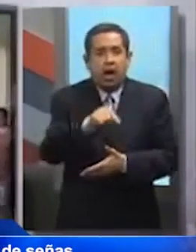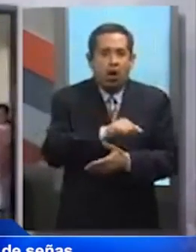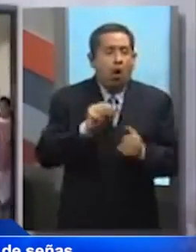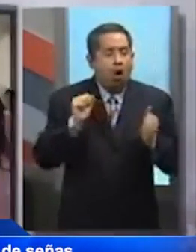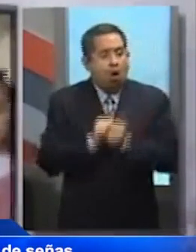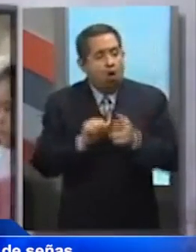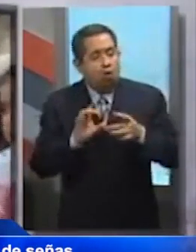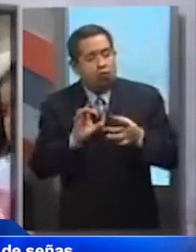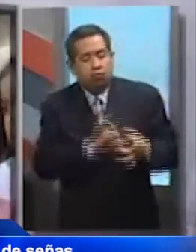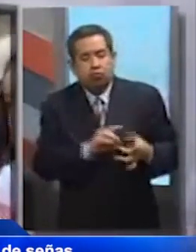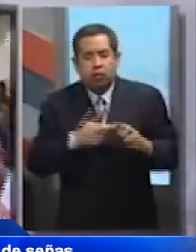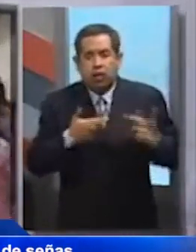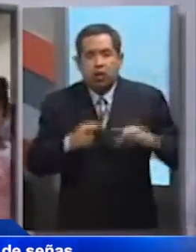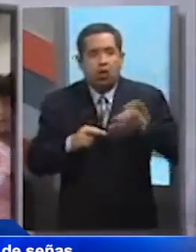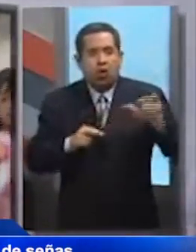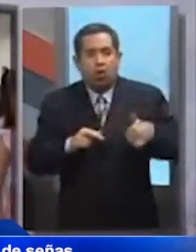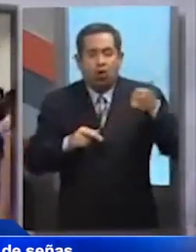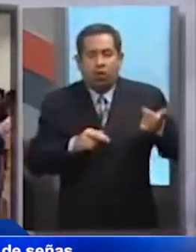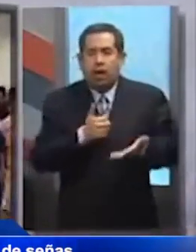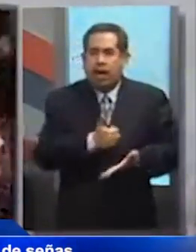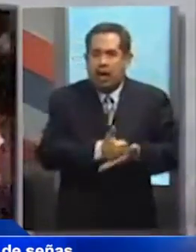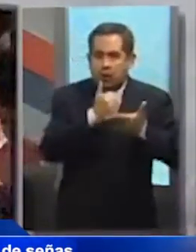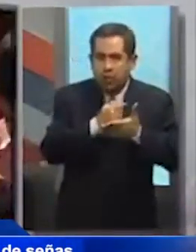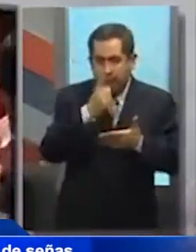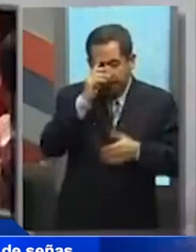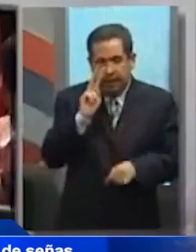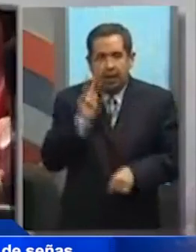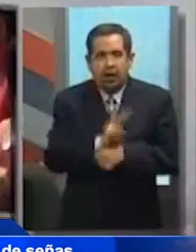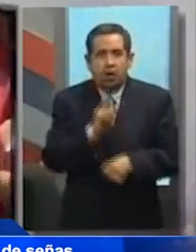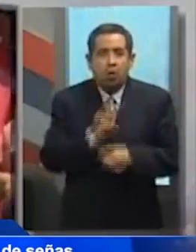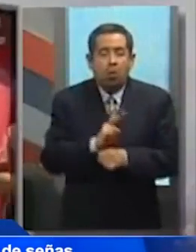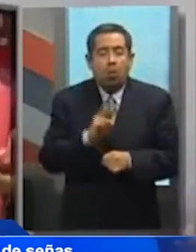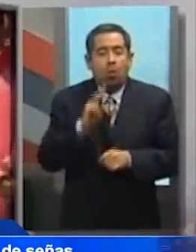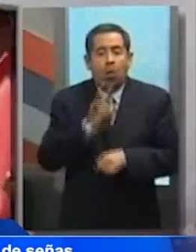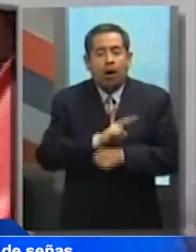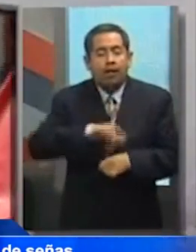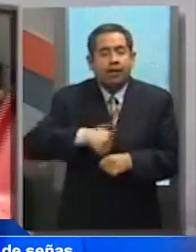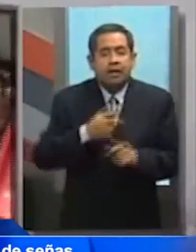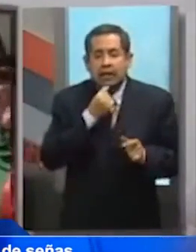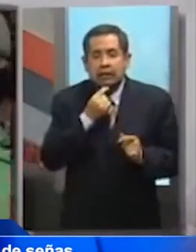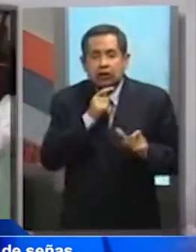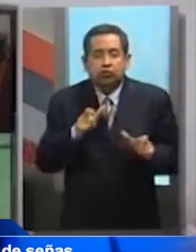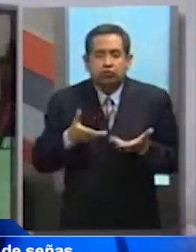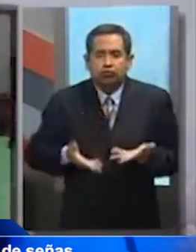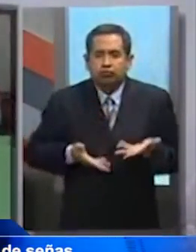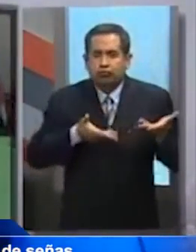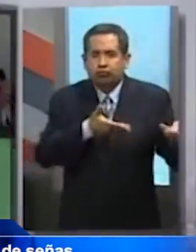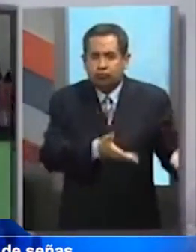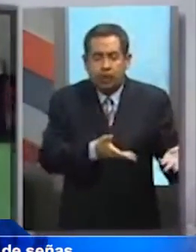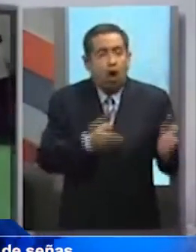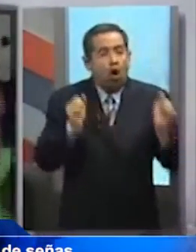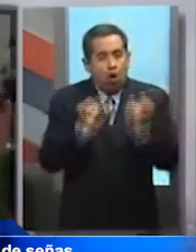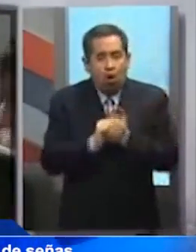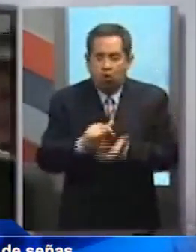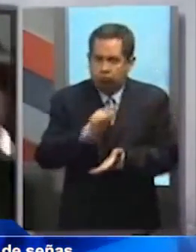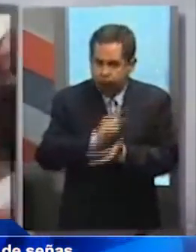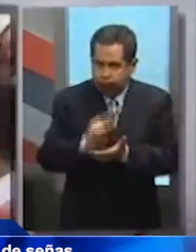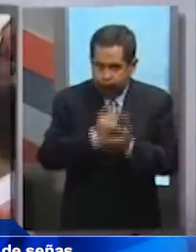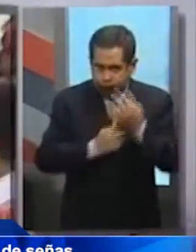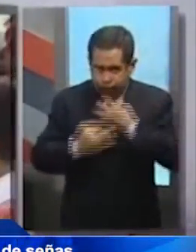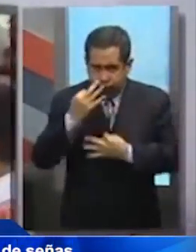convenios con otros organismos públicos o particulares para que presten servicios de guarderías, los cuales deben incluir el aseo,